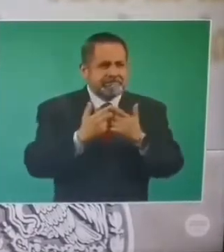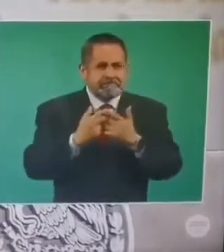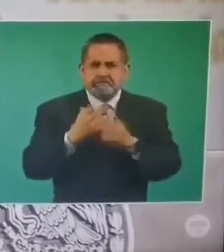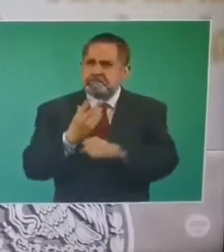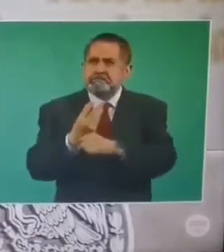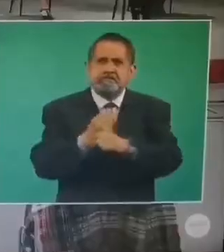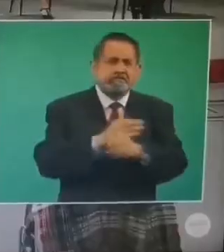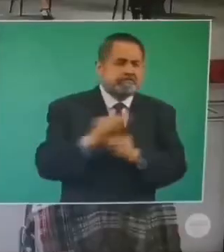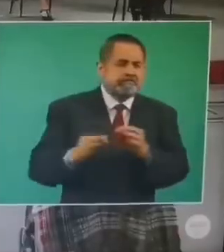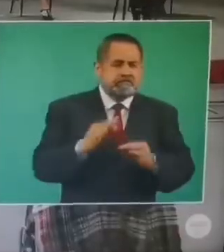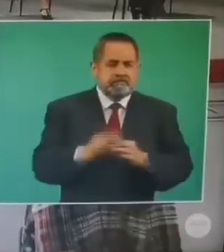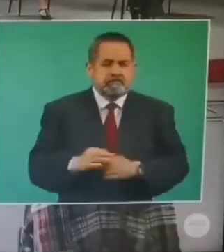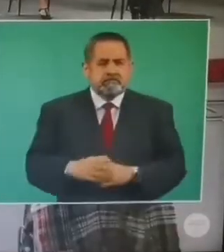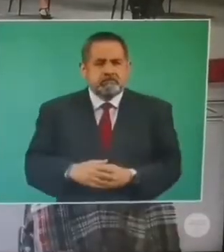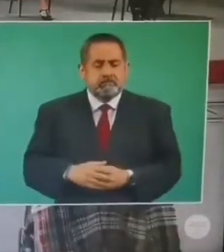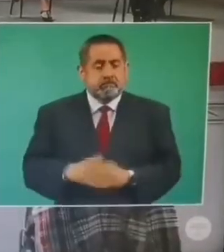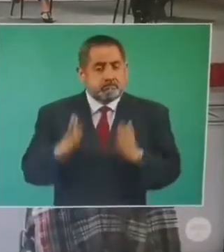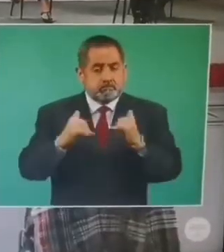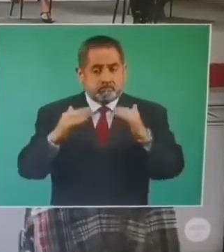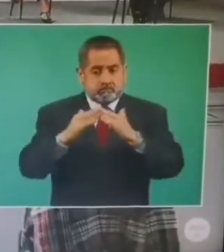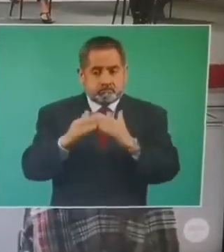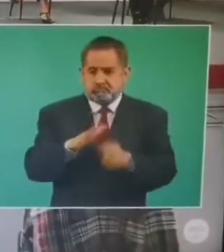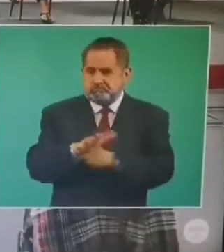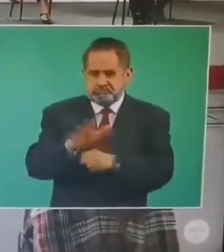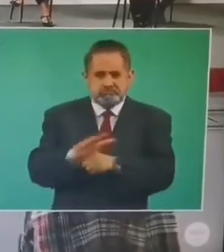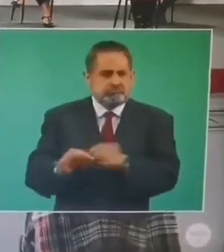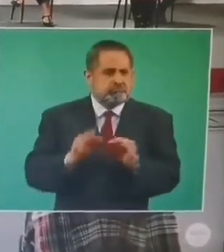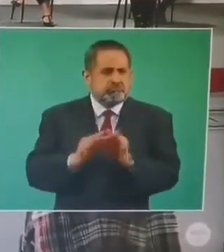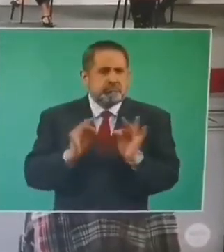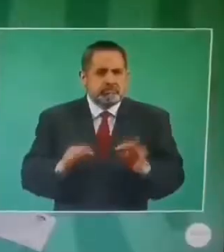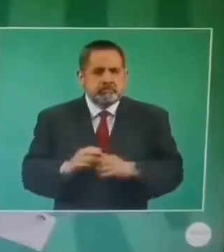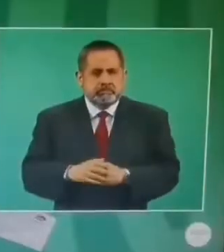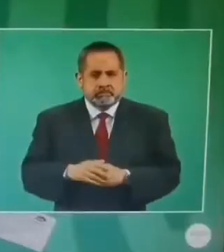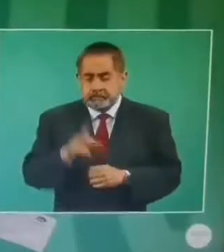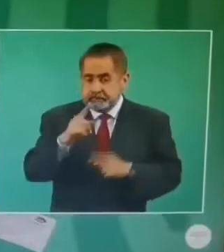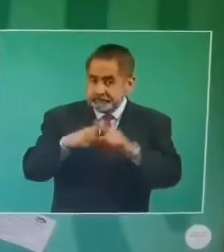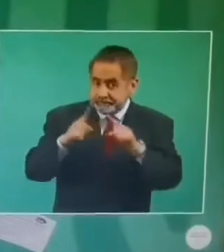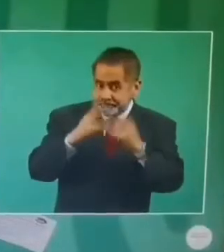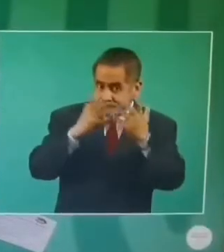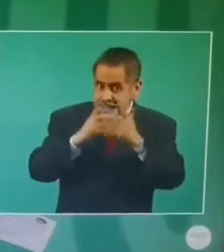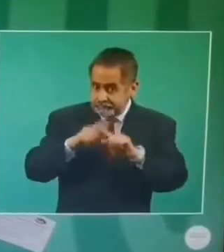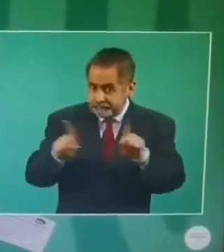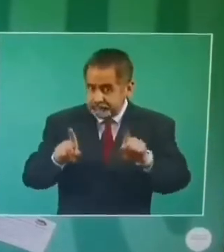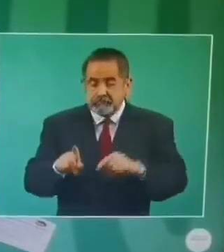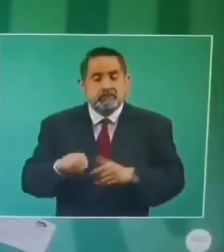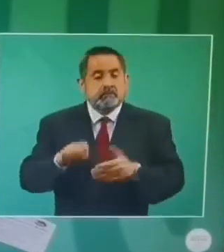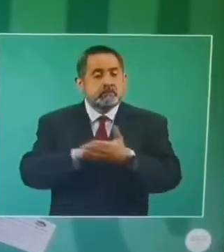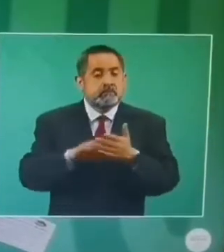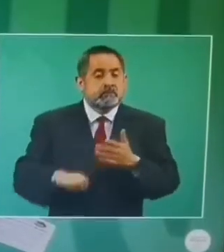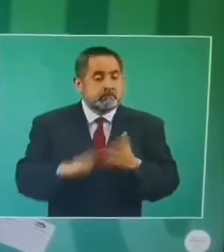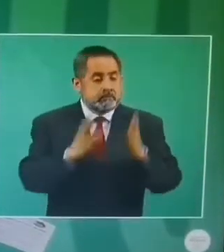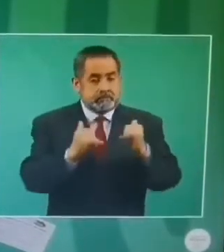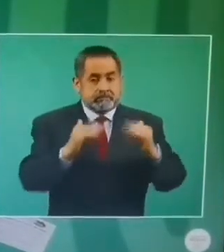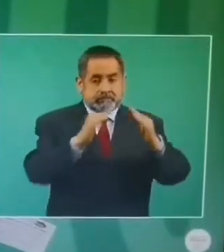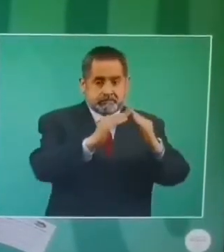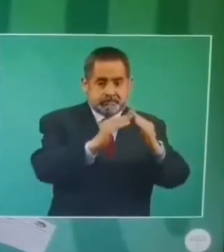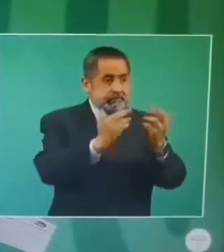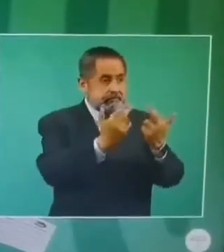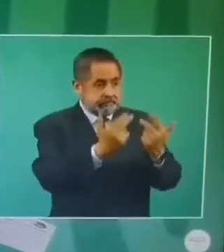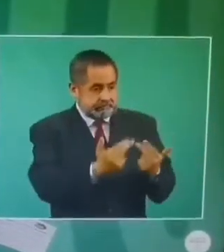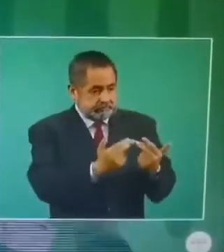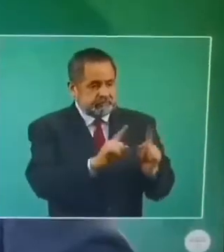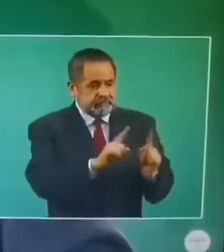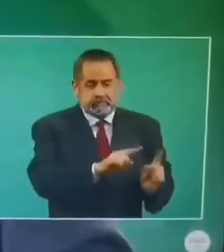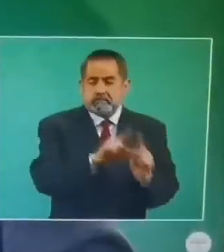La vivienda la tenemos completa, porque aquí no hay que confundir el hecho de que una cosa es la vivienda afectada,